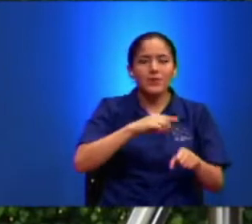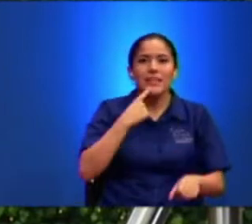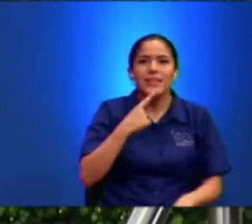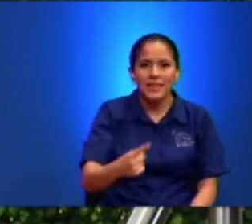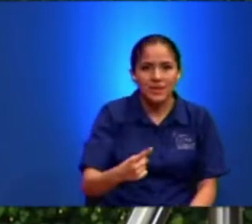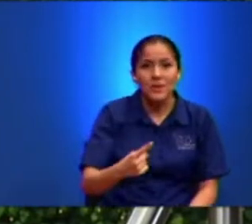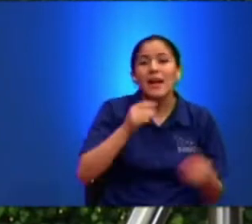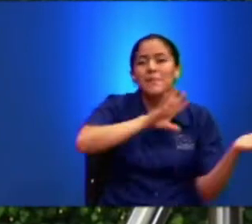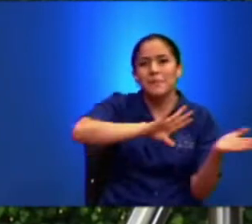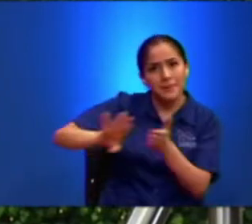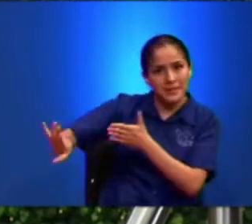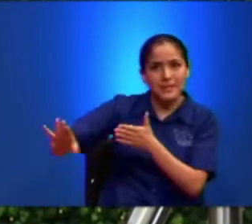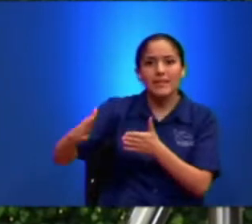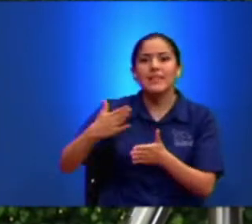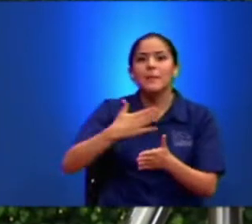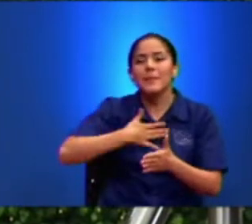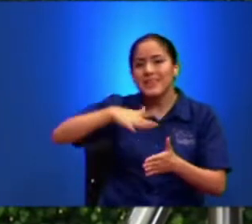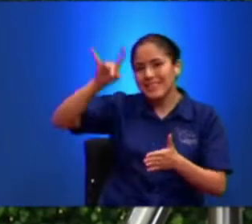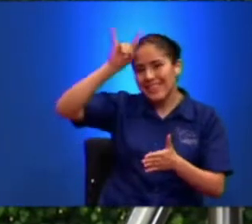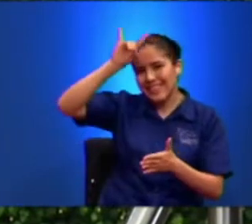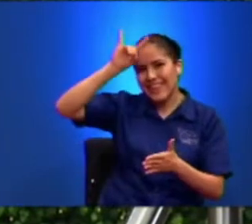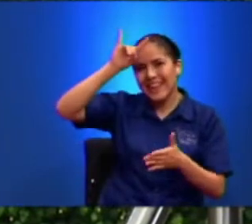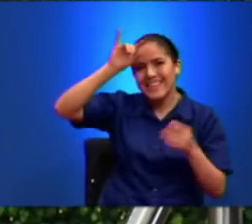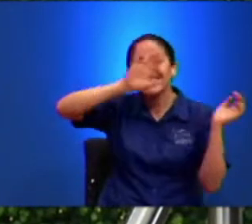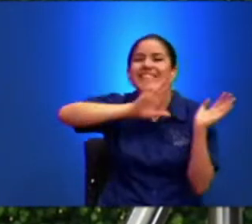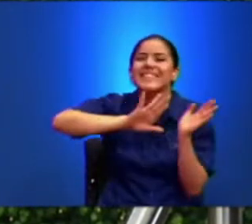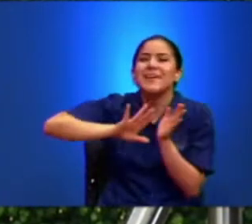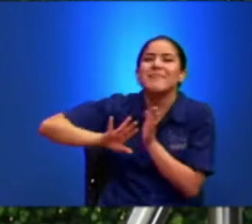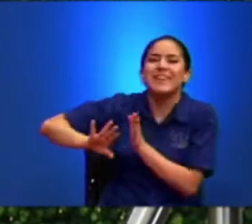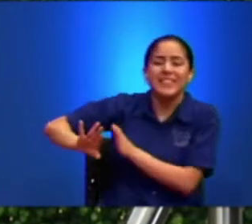Y Se Apartó Bueno Satanás Si Pero Él No